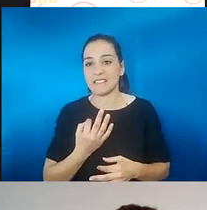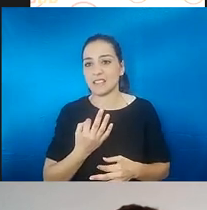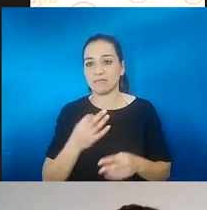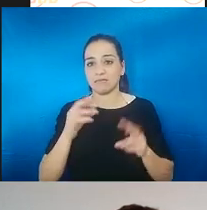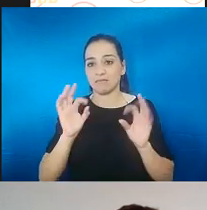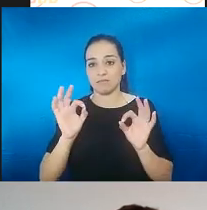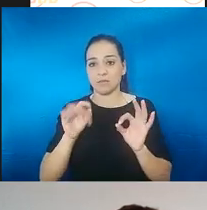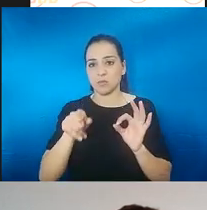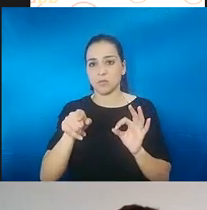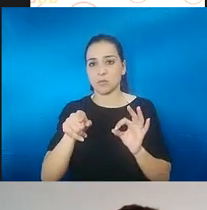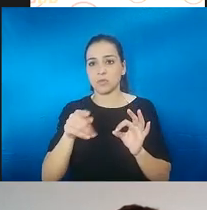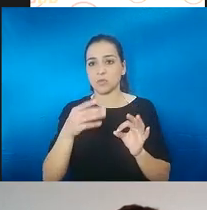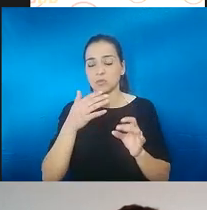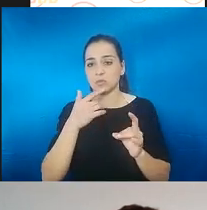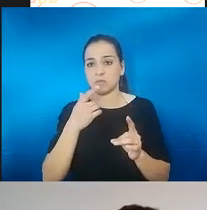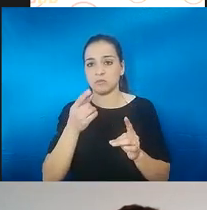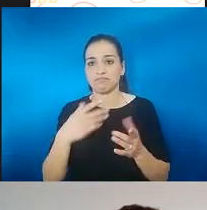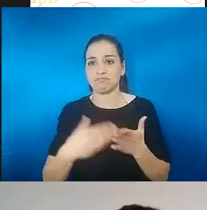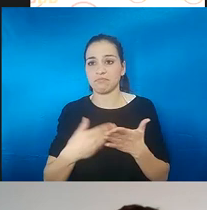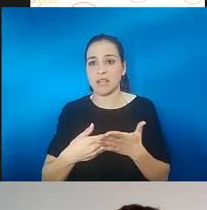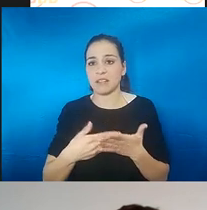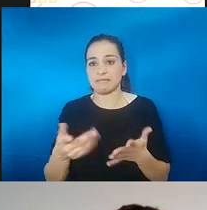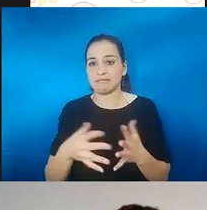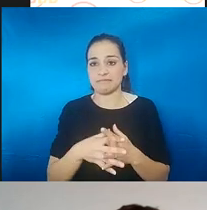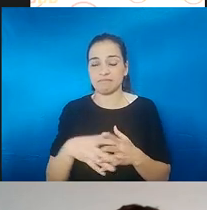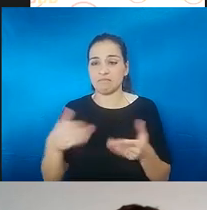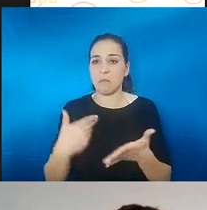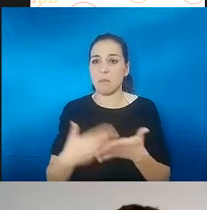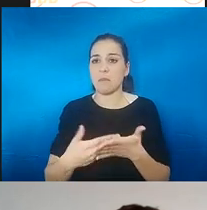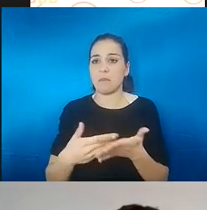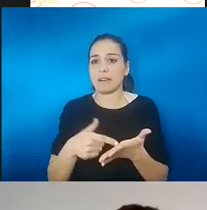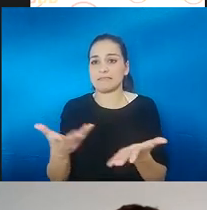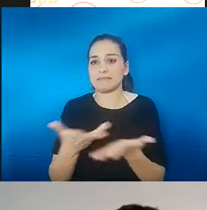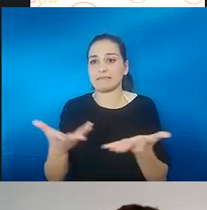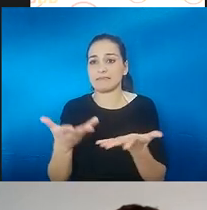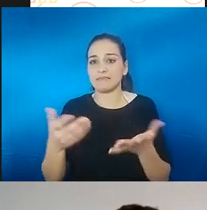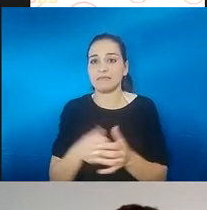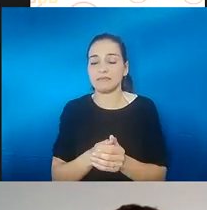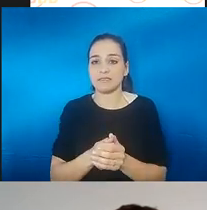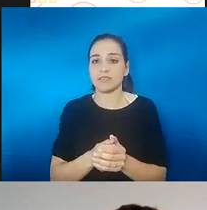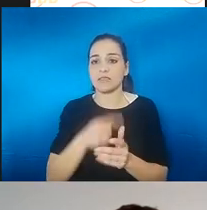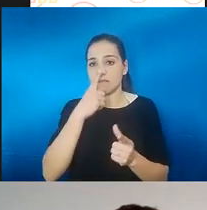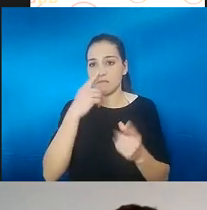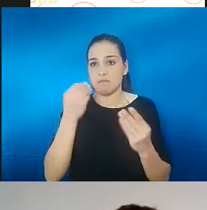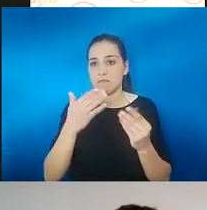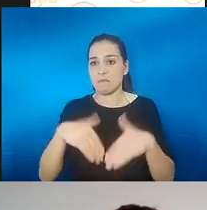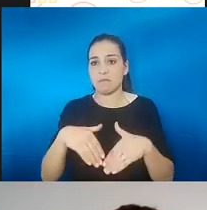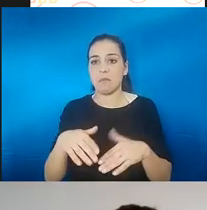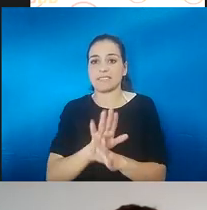la pérdida de olfato. Me lo decían así. Yo tengo un papel ahí que lo describen. Usted no tiene pérdida de olfato. Entonces, claro,